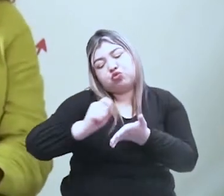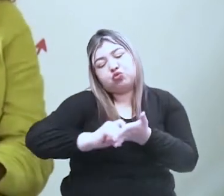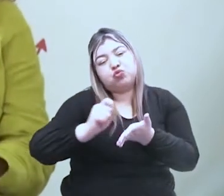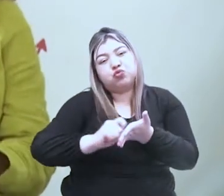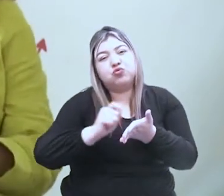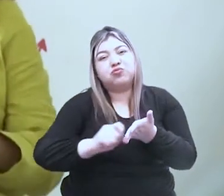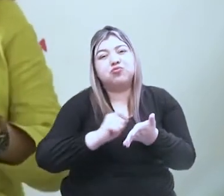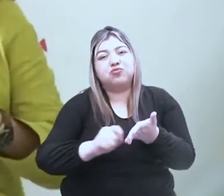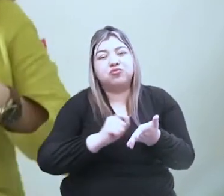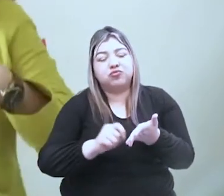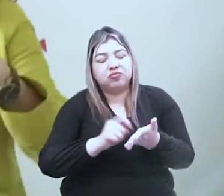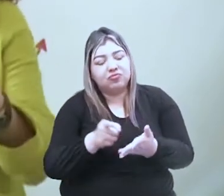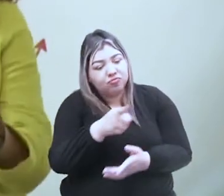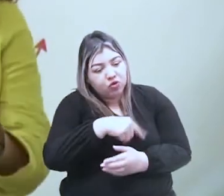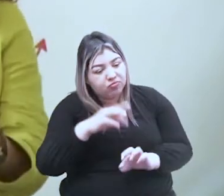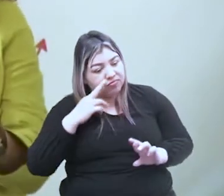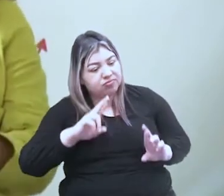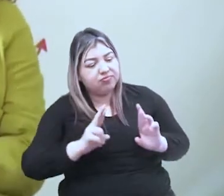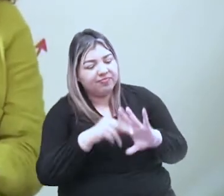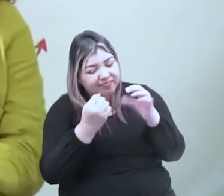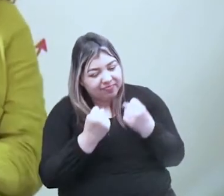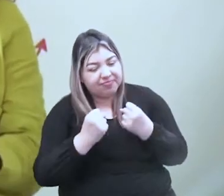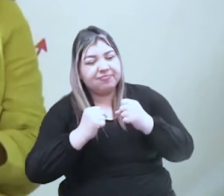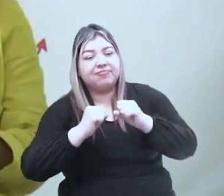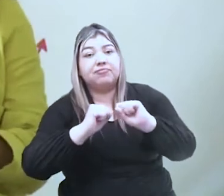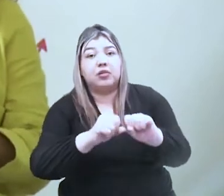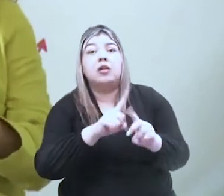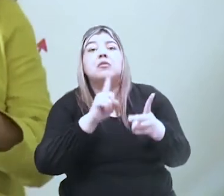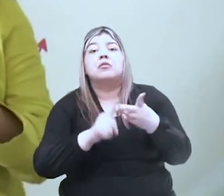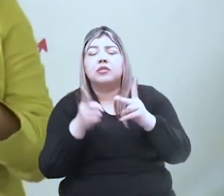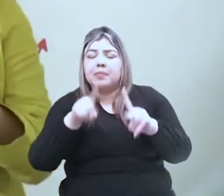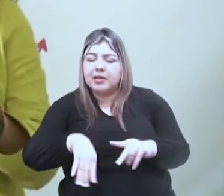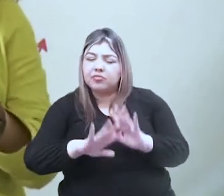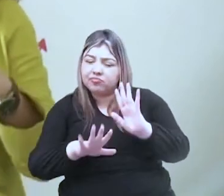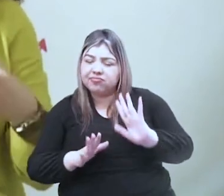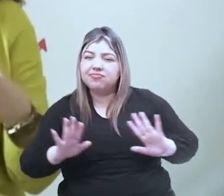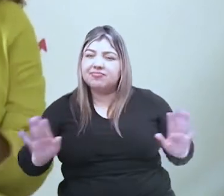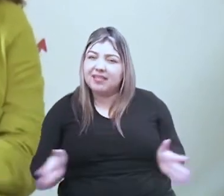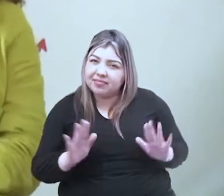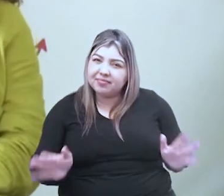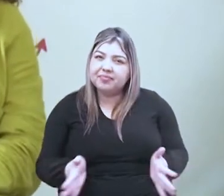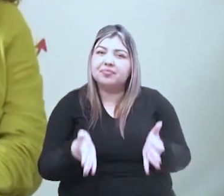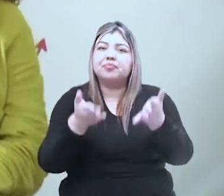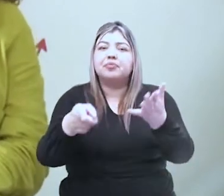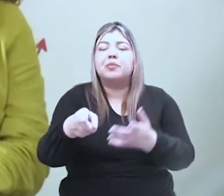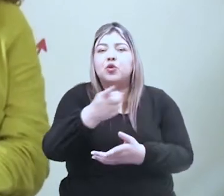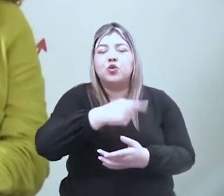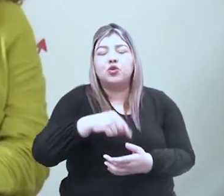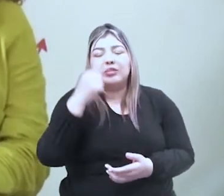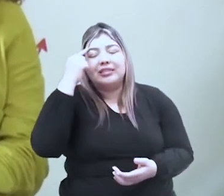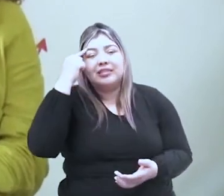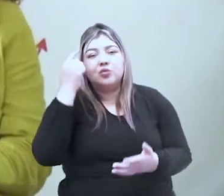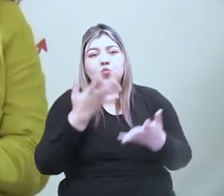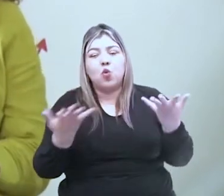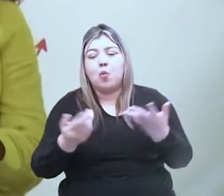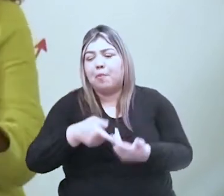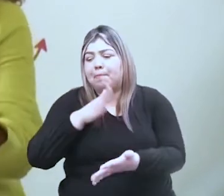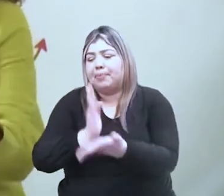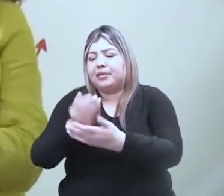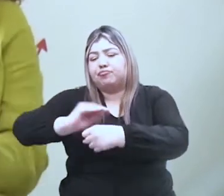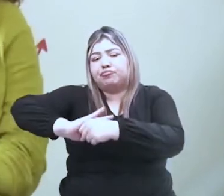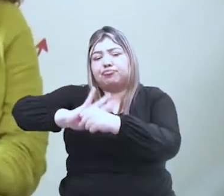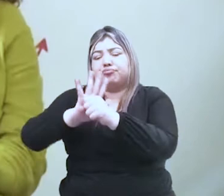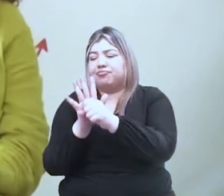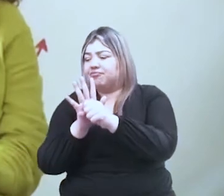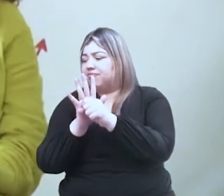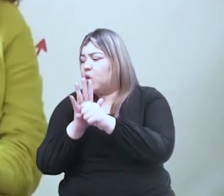ese impulso, pero además nos animamos a superar esos brechas que nos dejó también la pandemia para